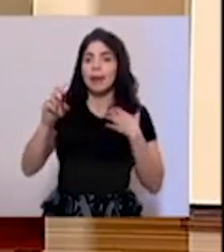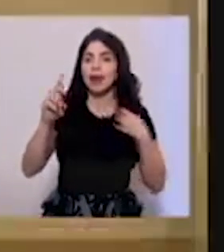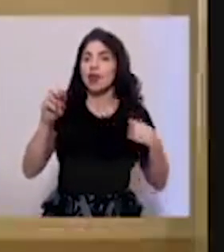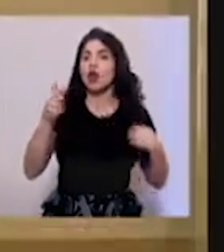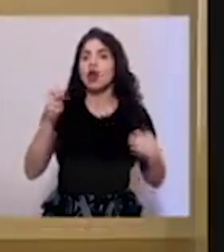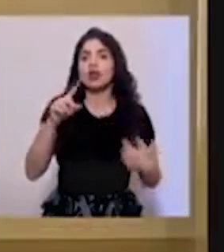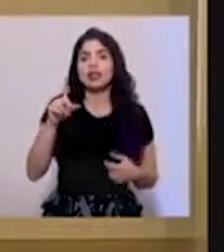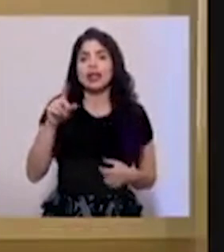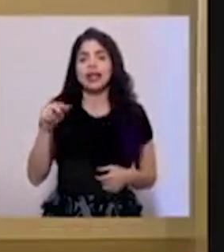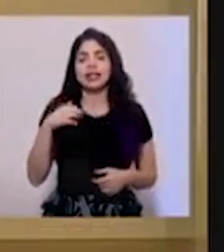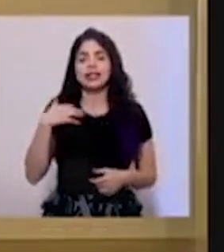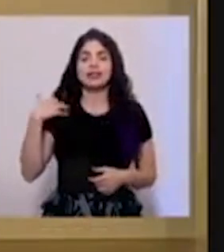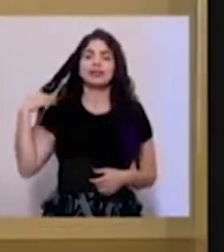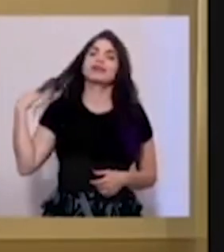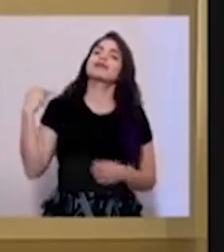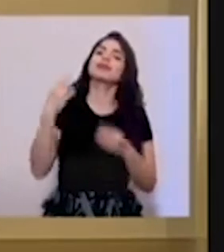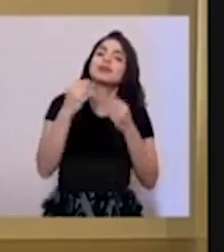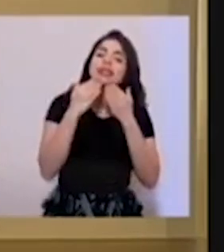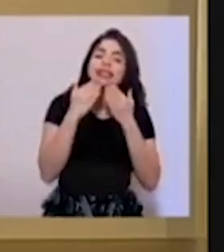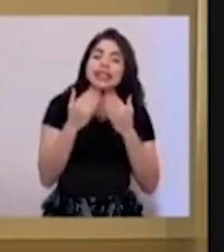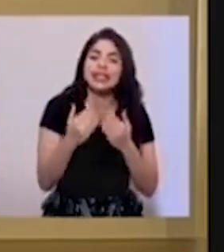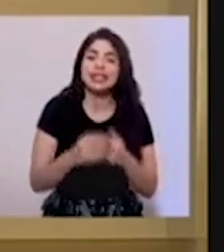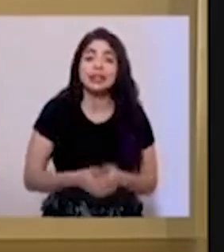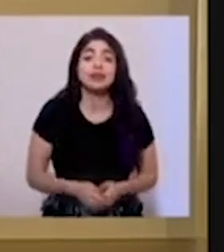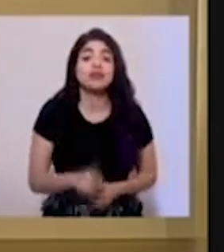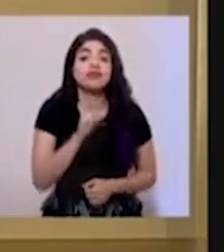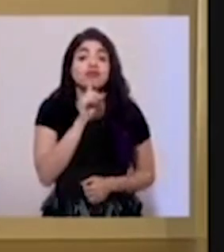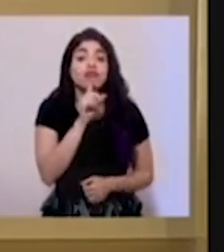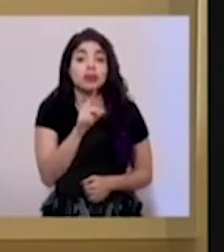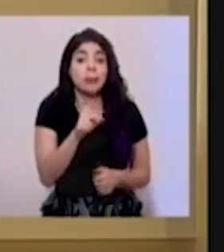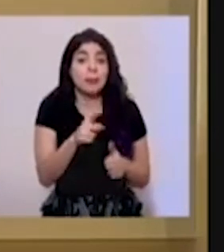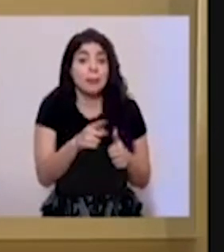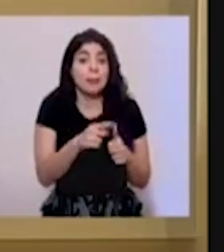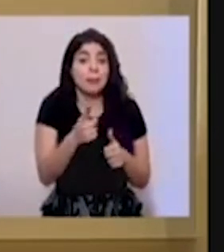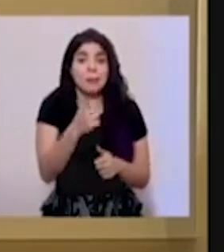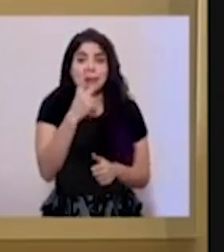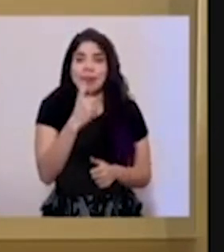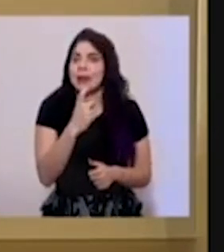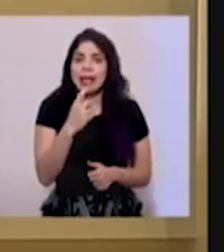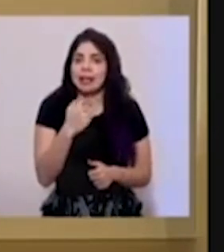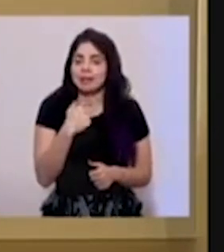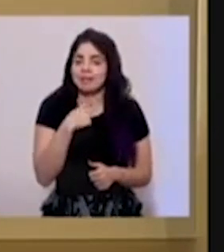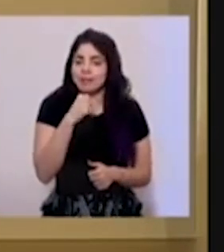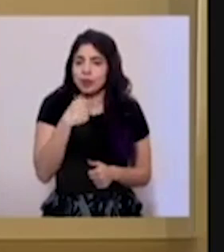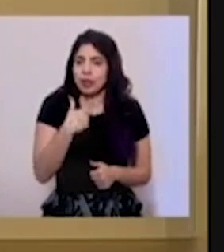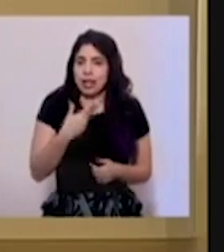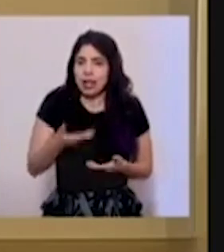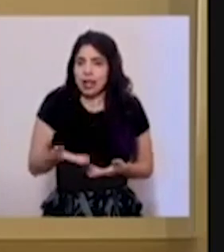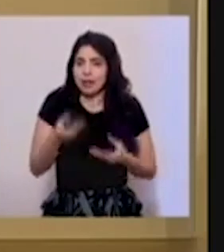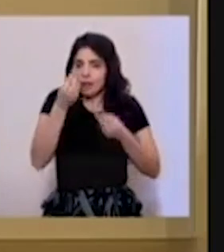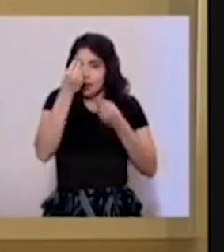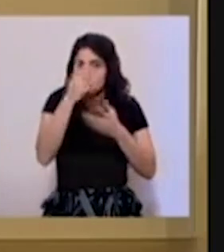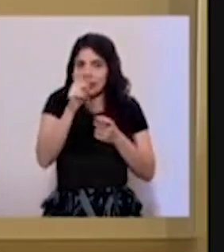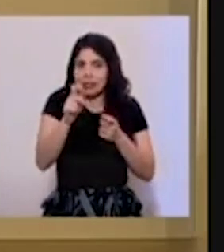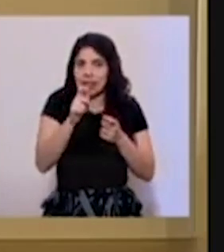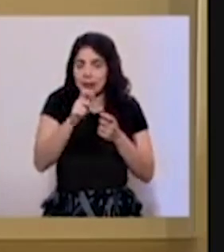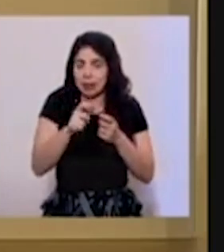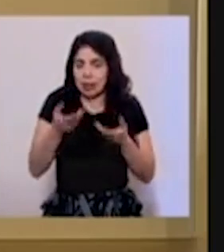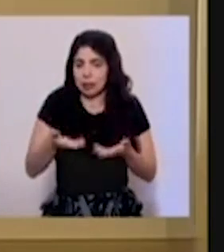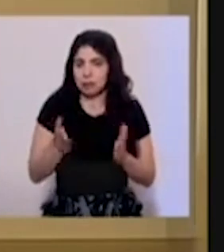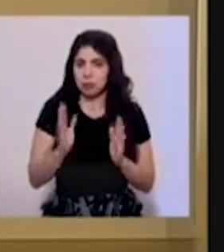González. Muchísimas gracias. En realidad, sobre la primera pregunta, no tengo los datos aquí exactos a mano.